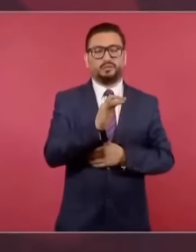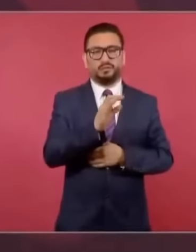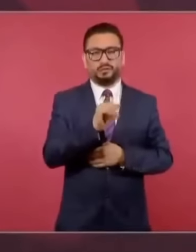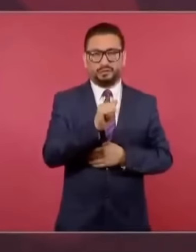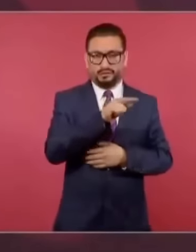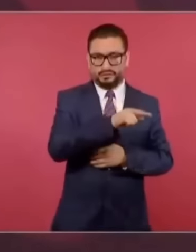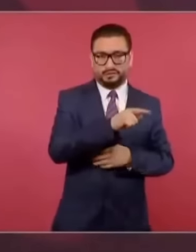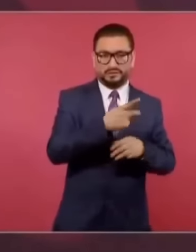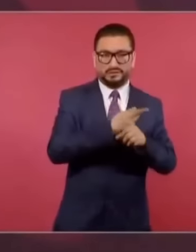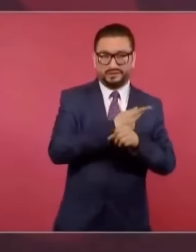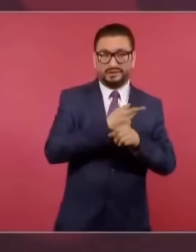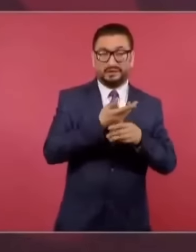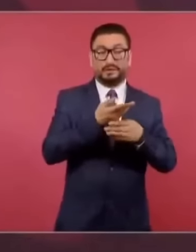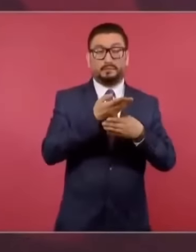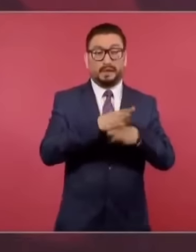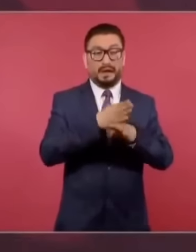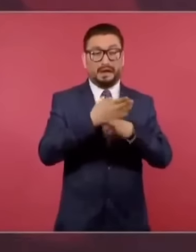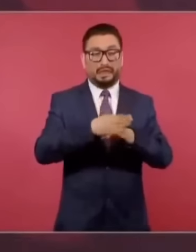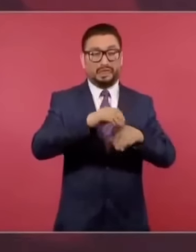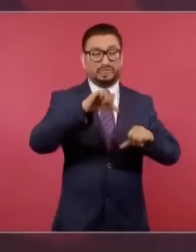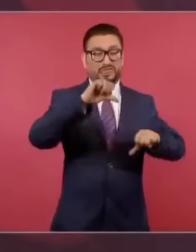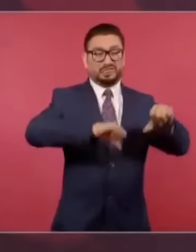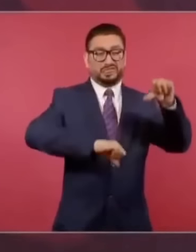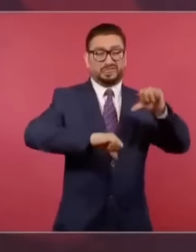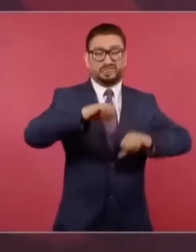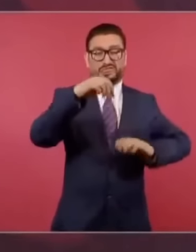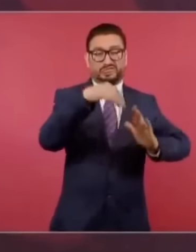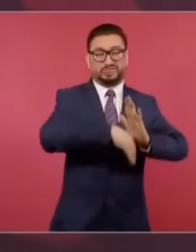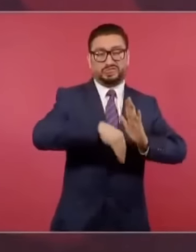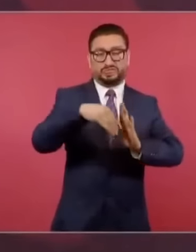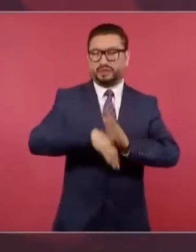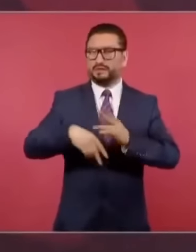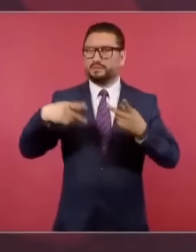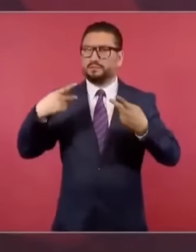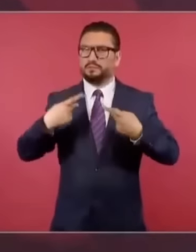bancos quebrados, banqueros ricos.